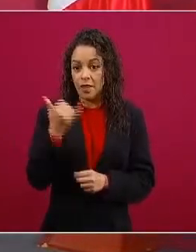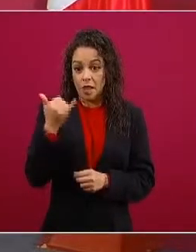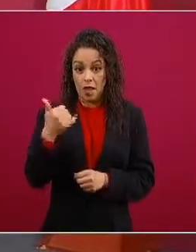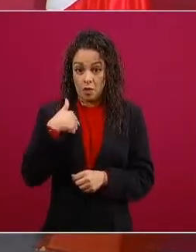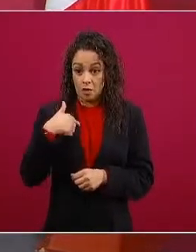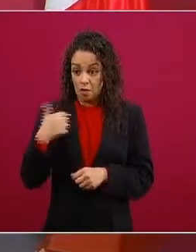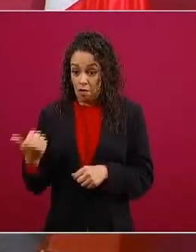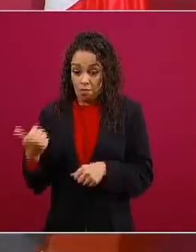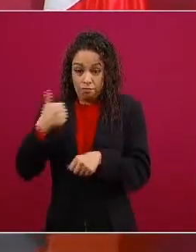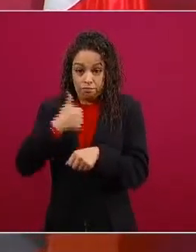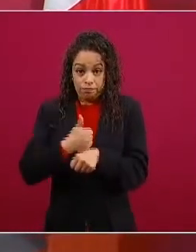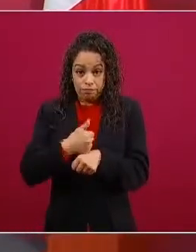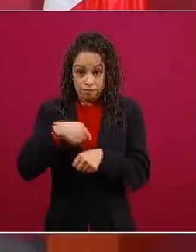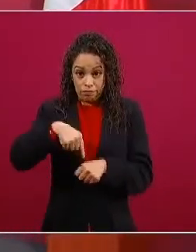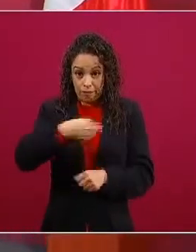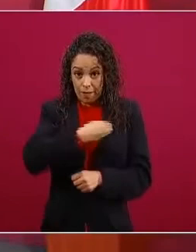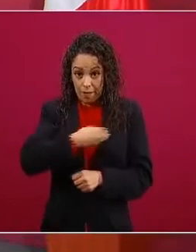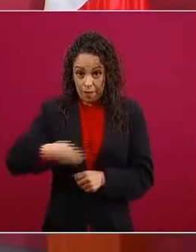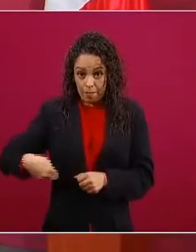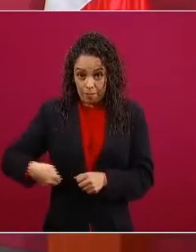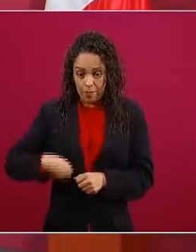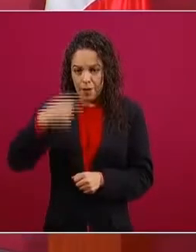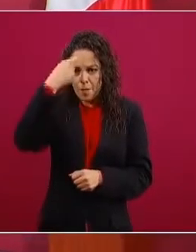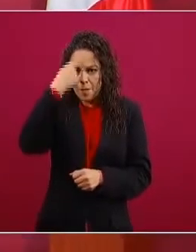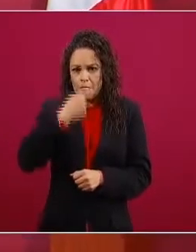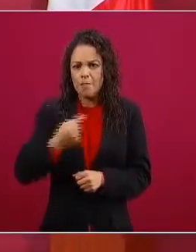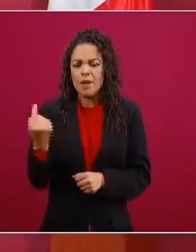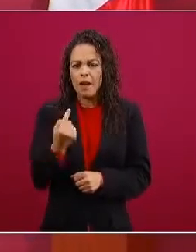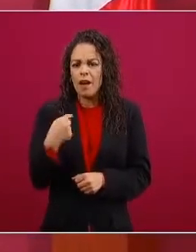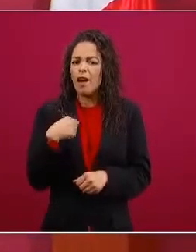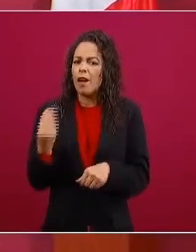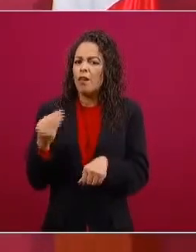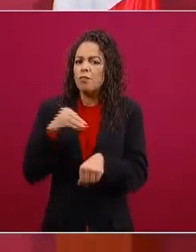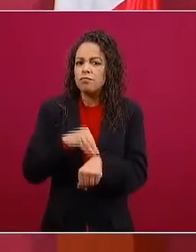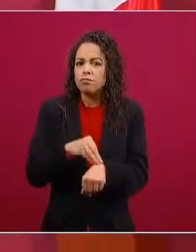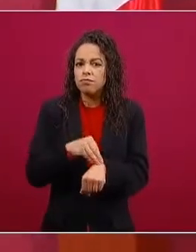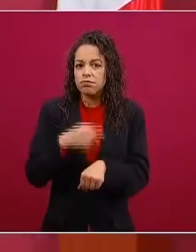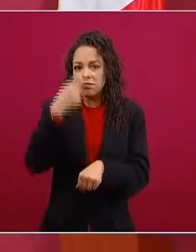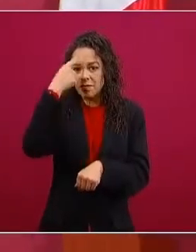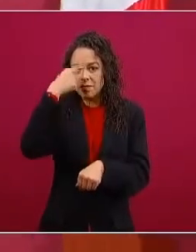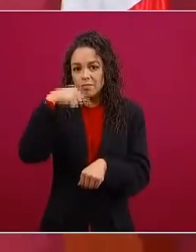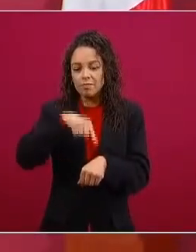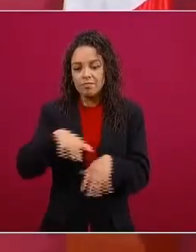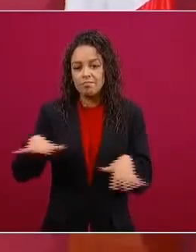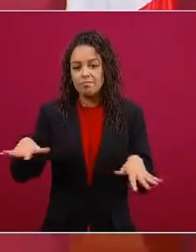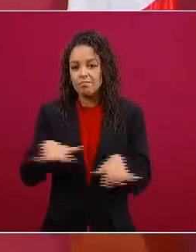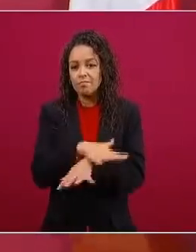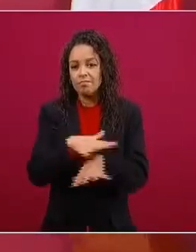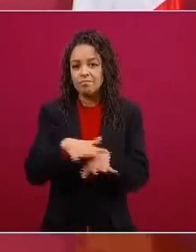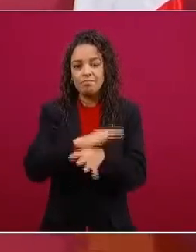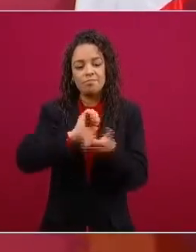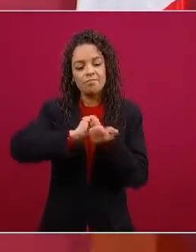llegamos aquí para cambiar las cosas para transformar para que